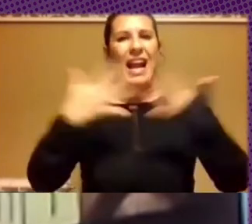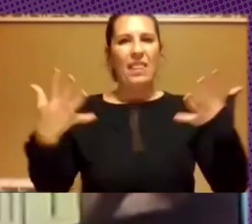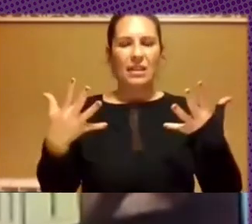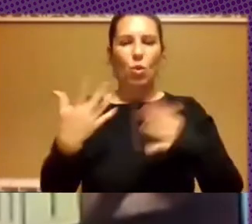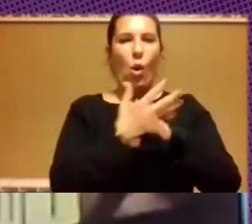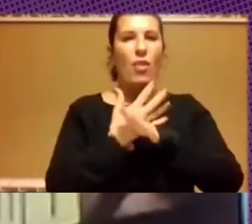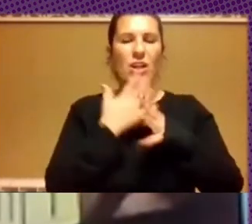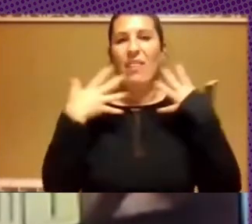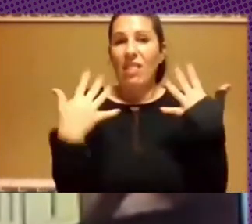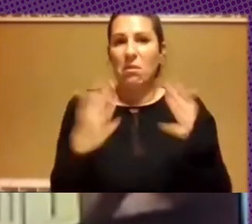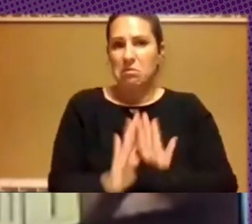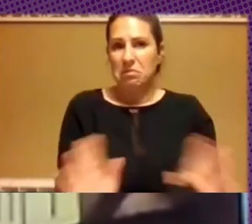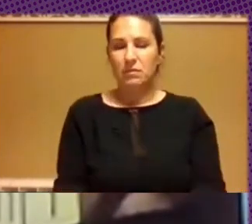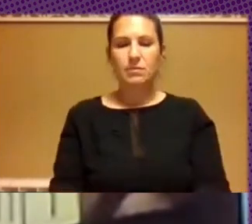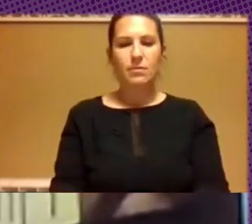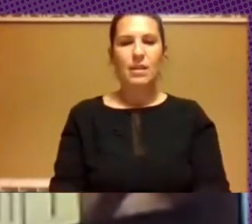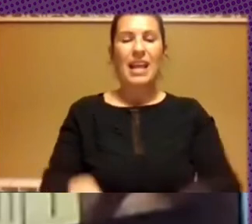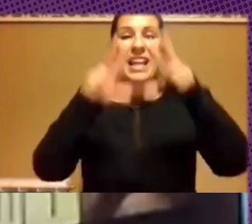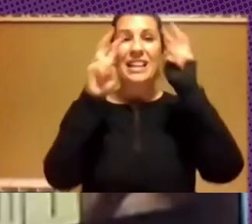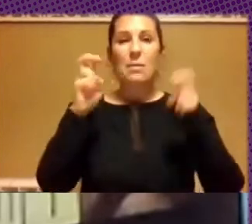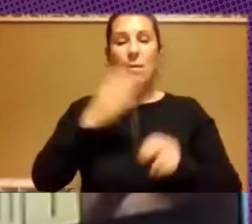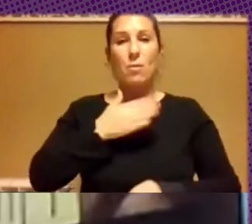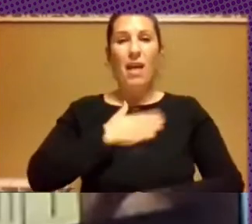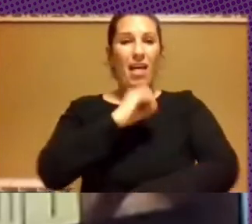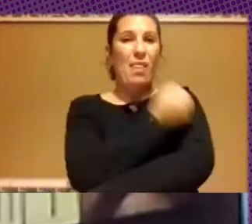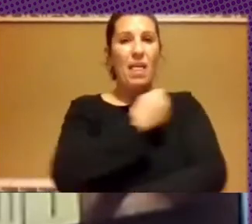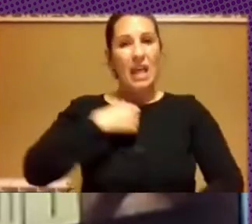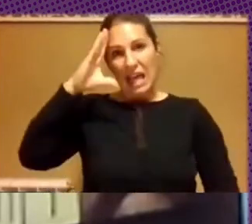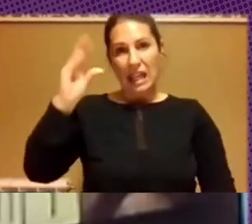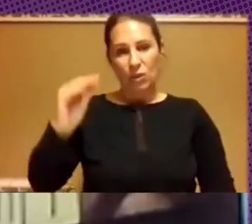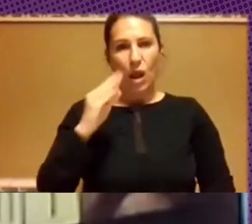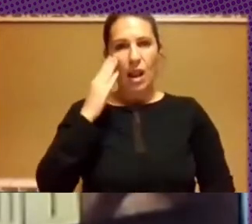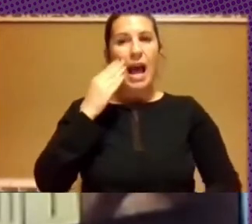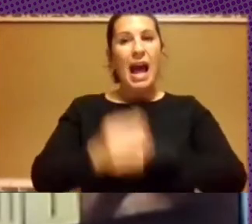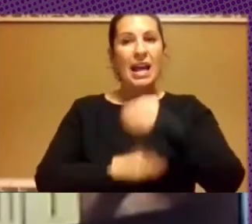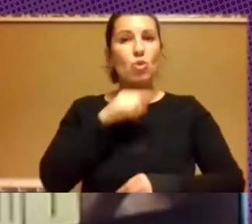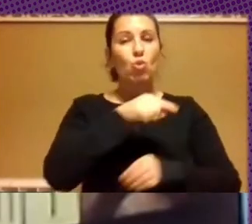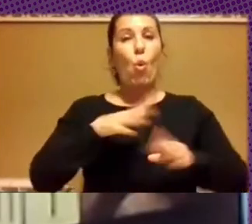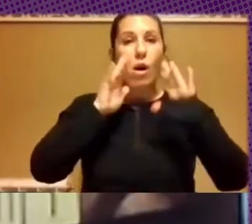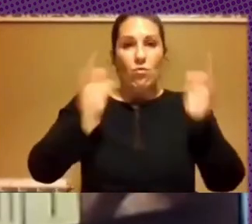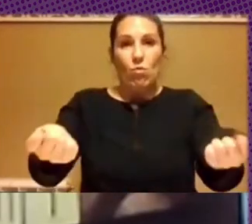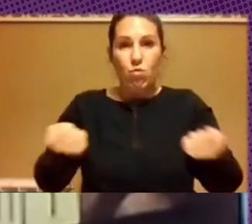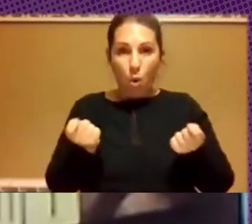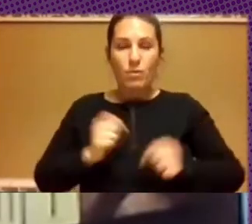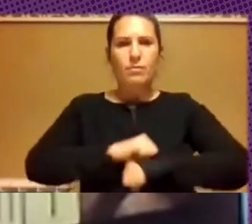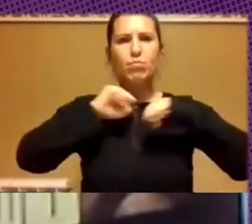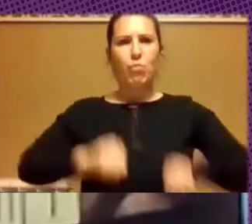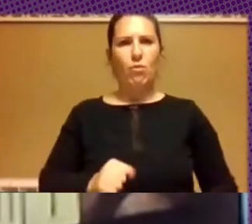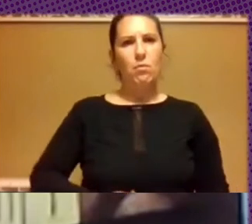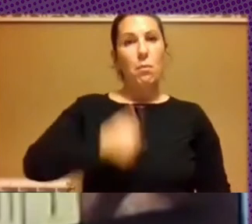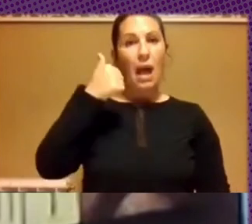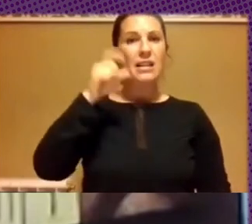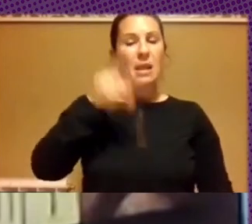En la problemática de la propiedad intelectual ha consolidado estas posiciones hegemónicas y ha generado también